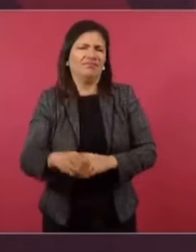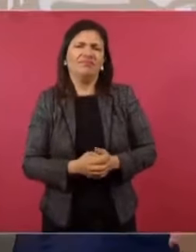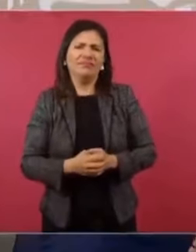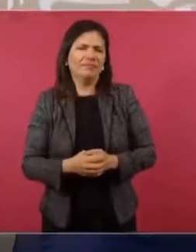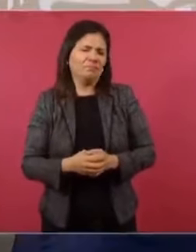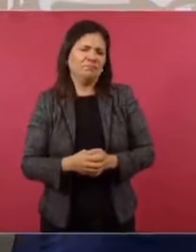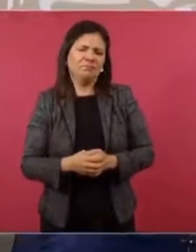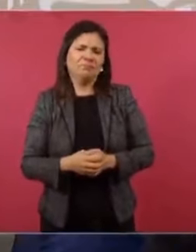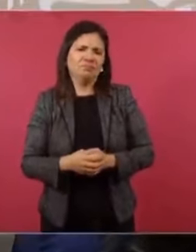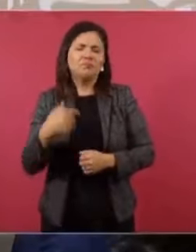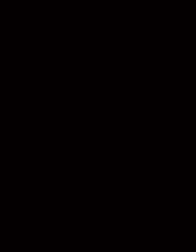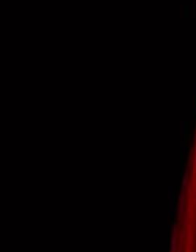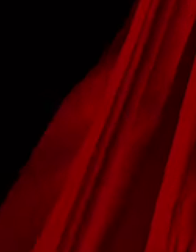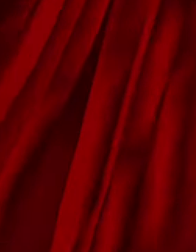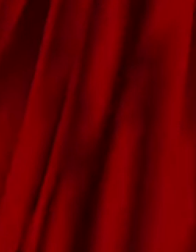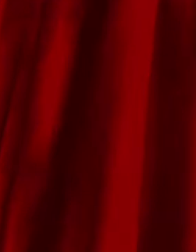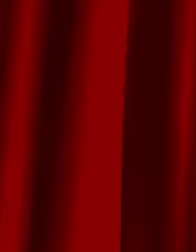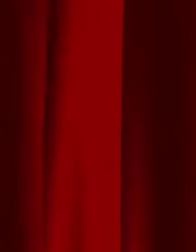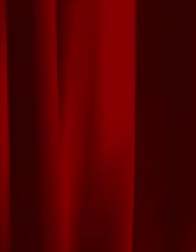Te lo puedo garantizar.